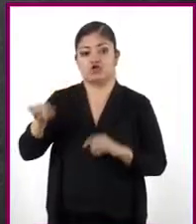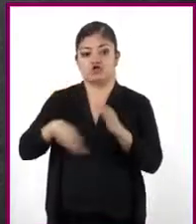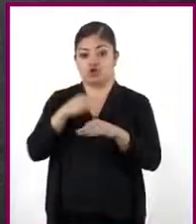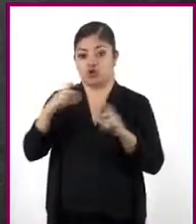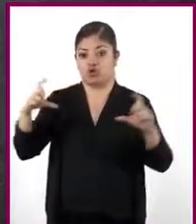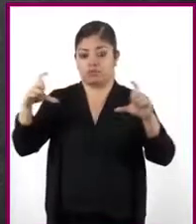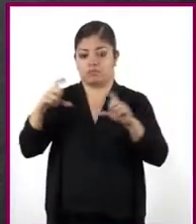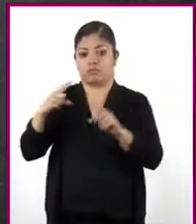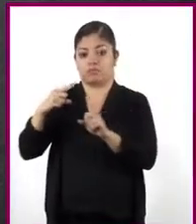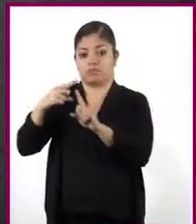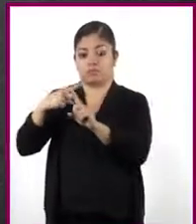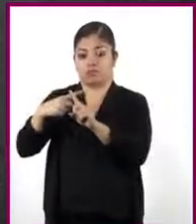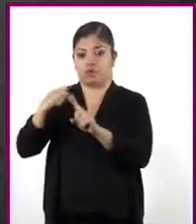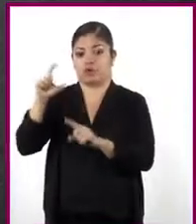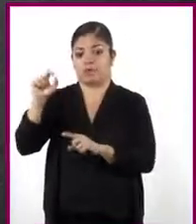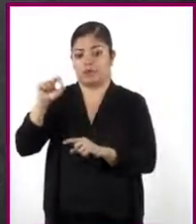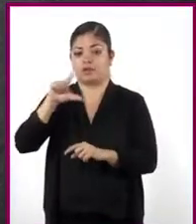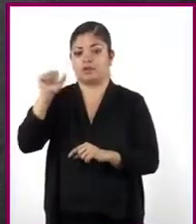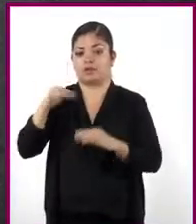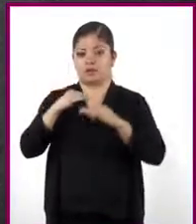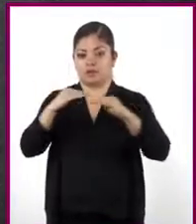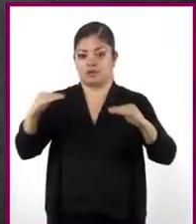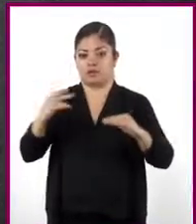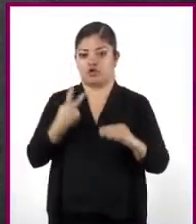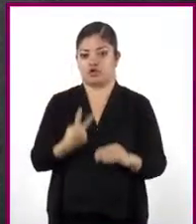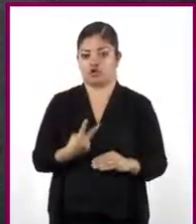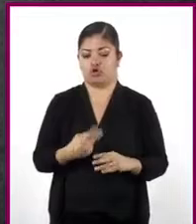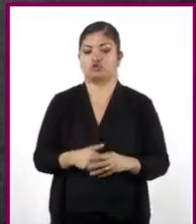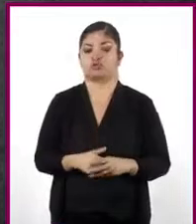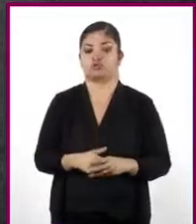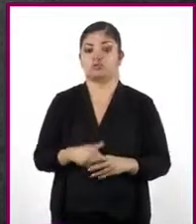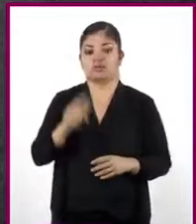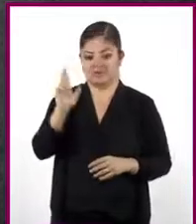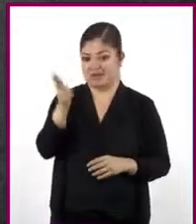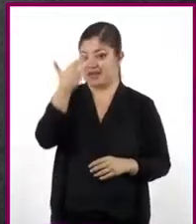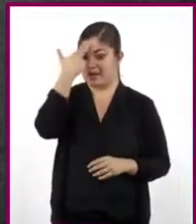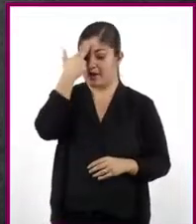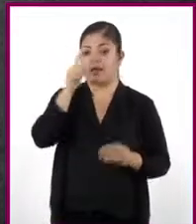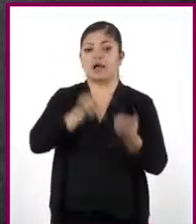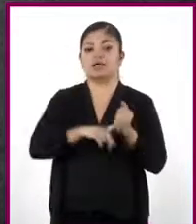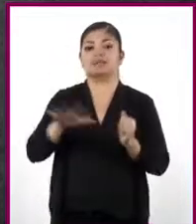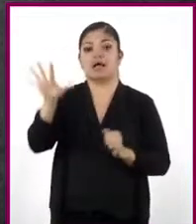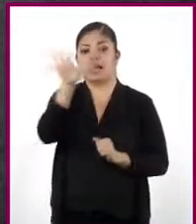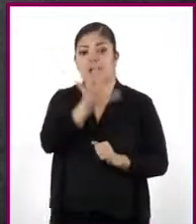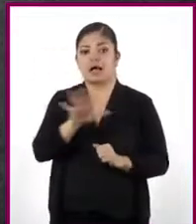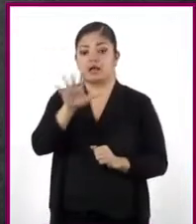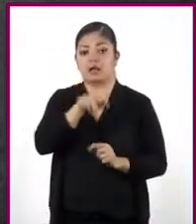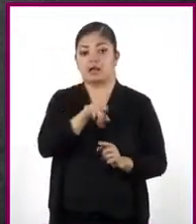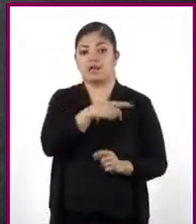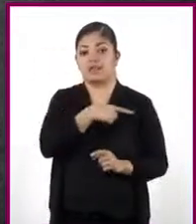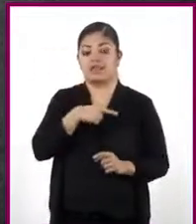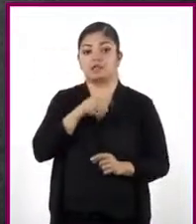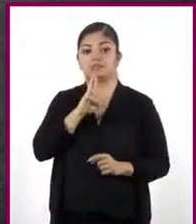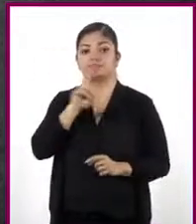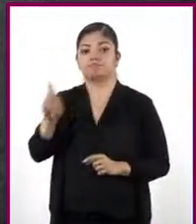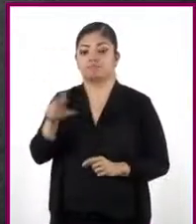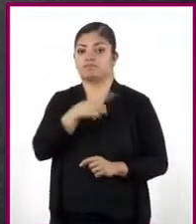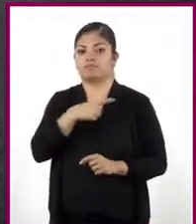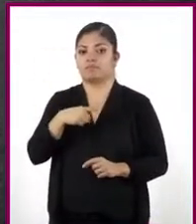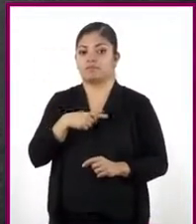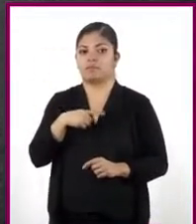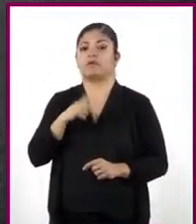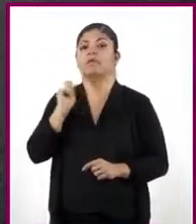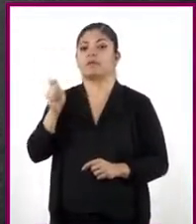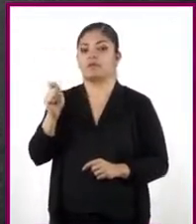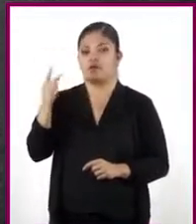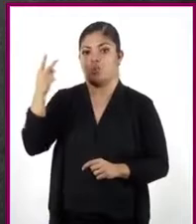20 y dividido entre 2. Recuerden que, como estamos calculando un área, el resultado se expresa en unidades cuadradas.